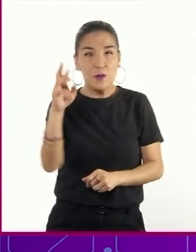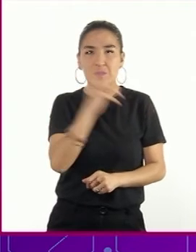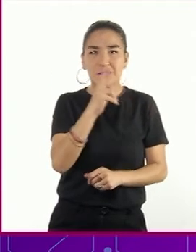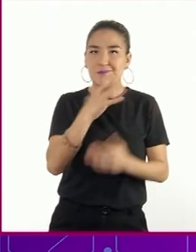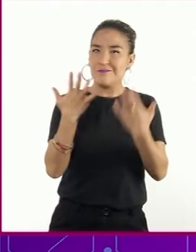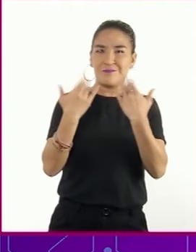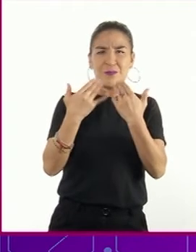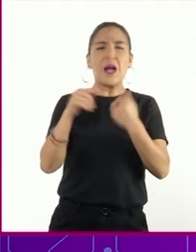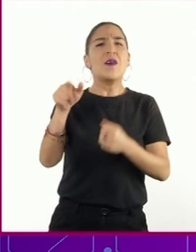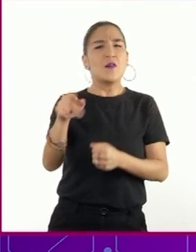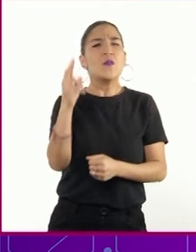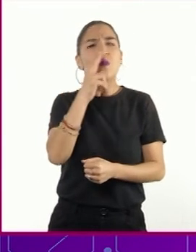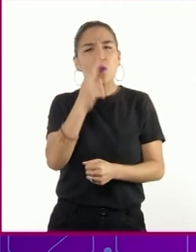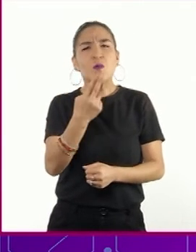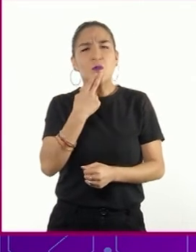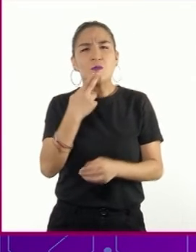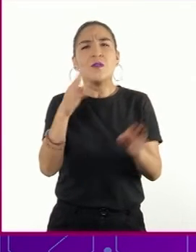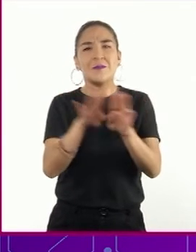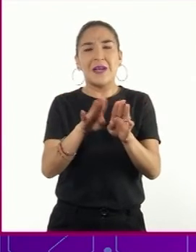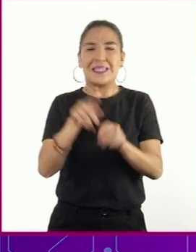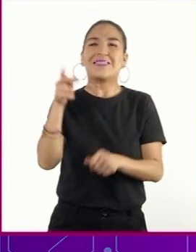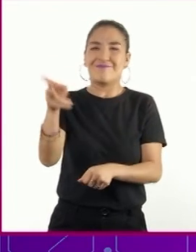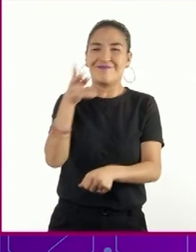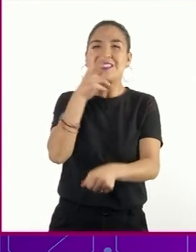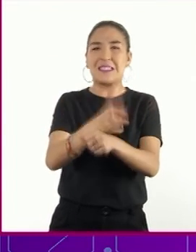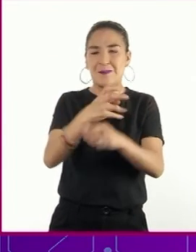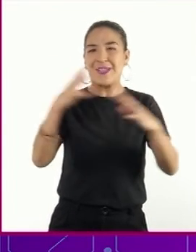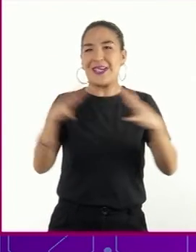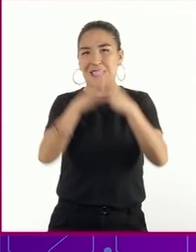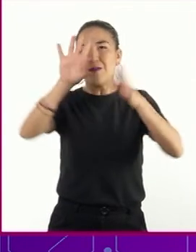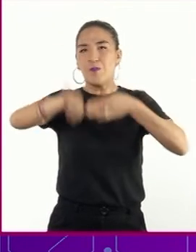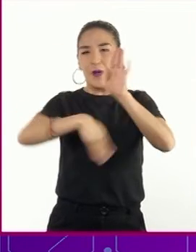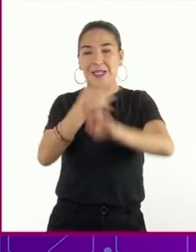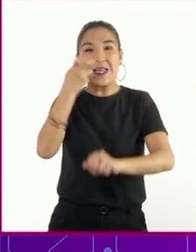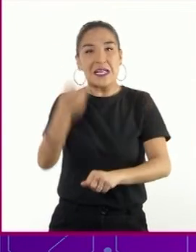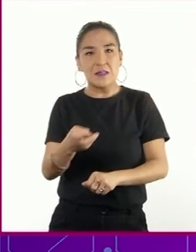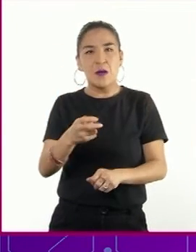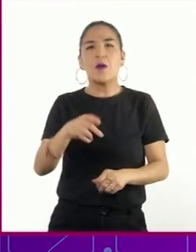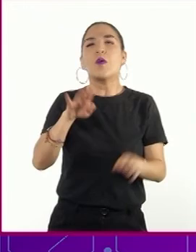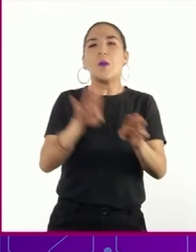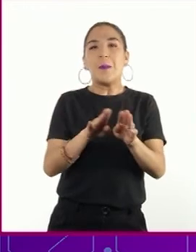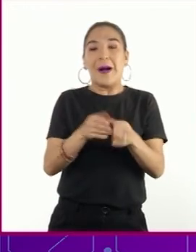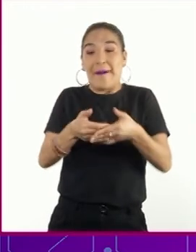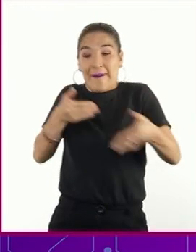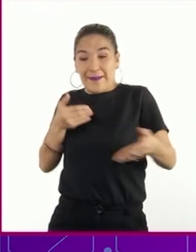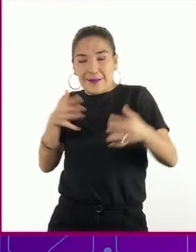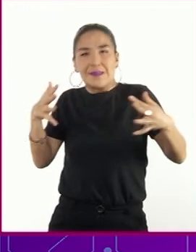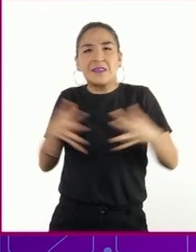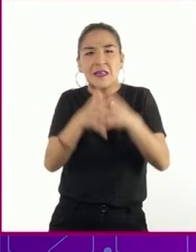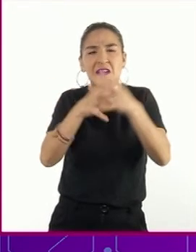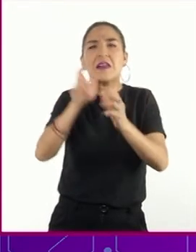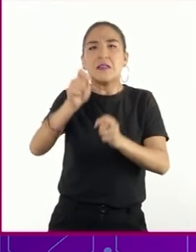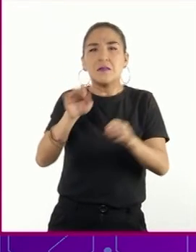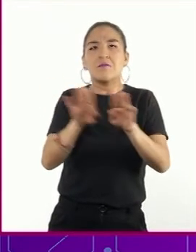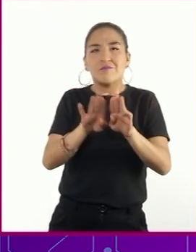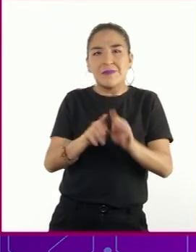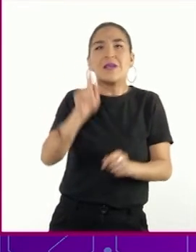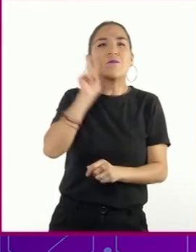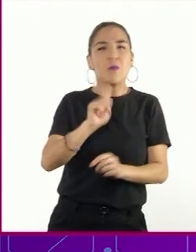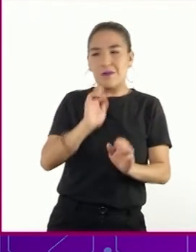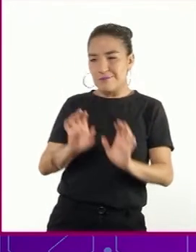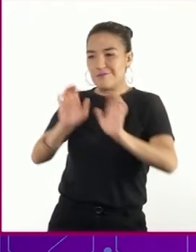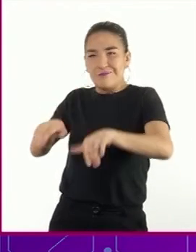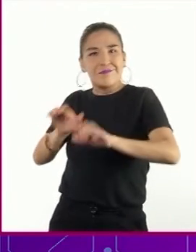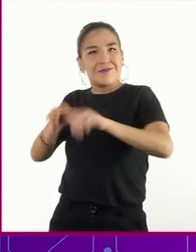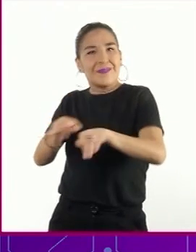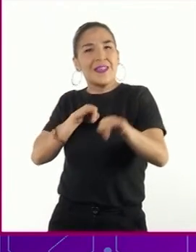Ese uso surgió durante la Segunda Guerra Mundial. Durante la posguerra se incrementó la presencia de las mujeres en la industria,